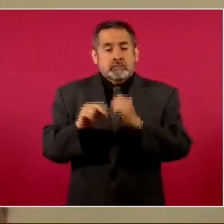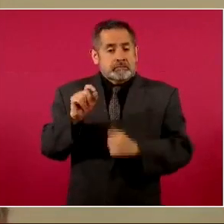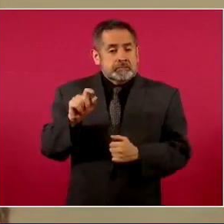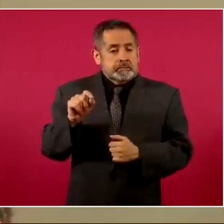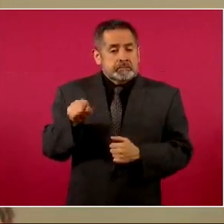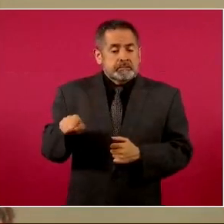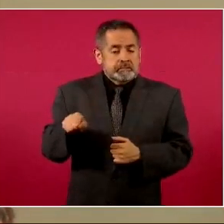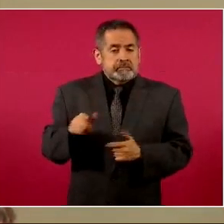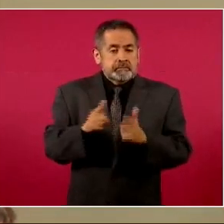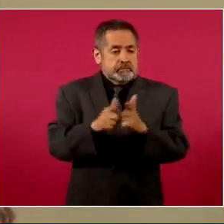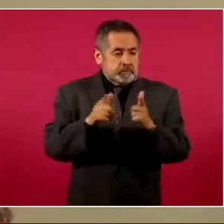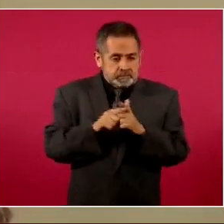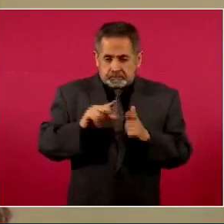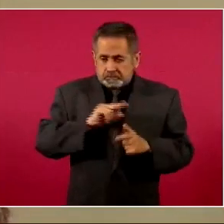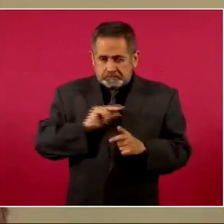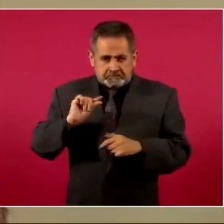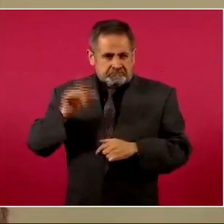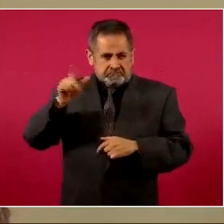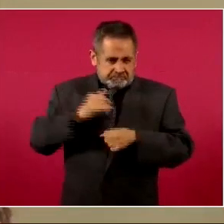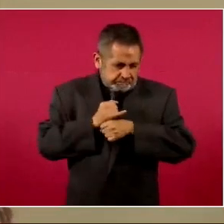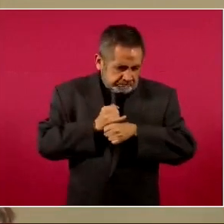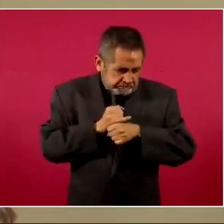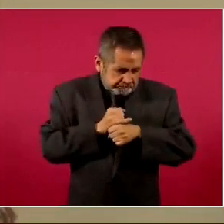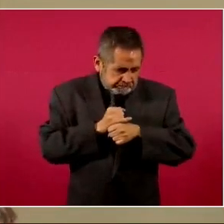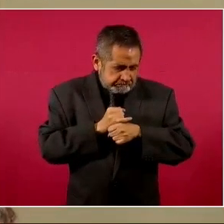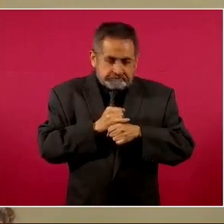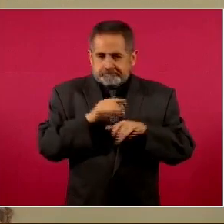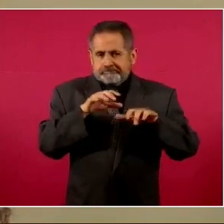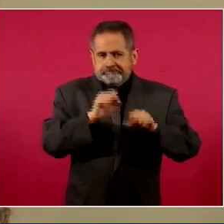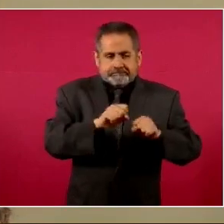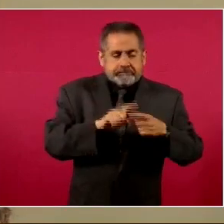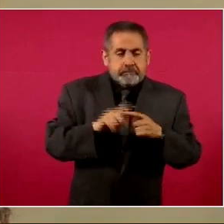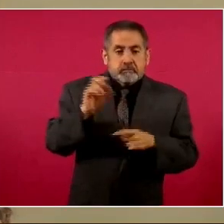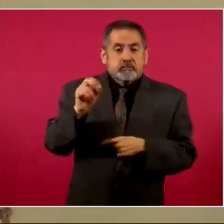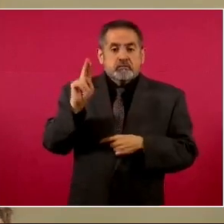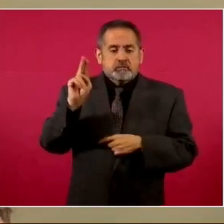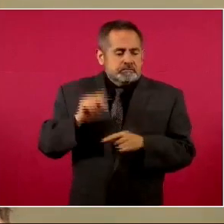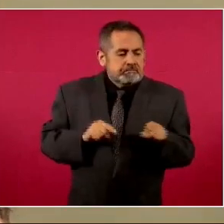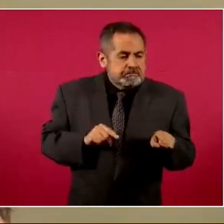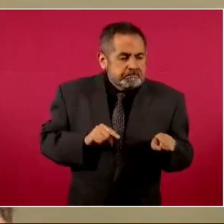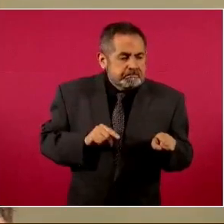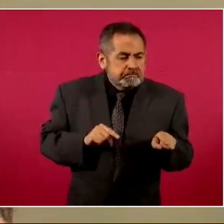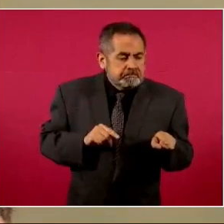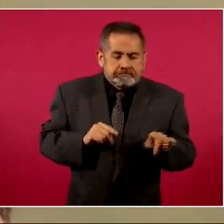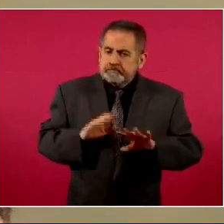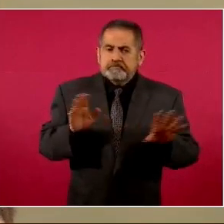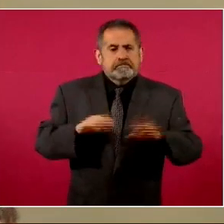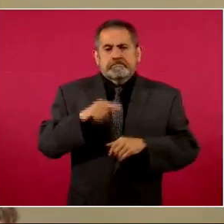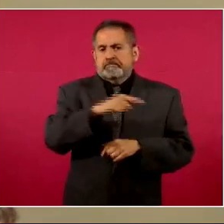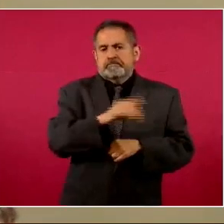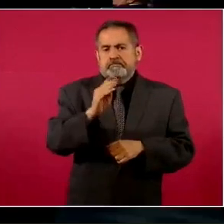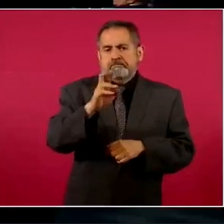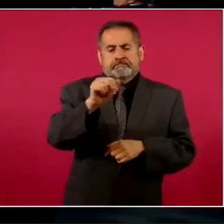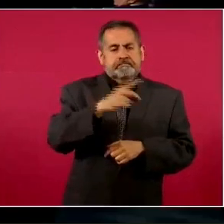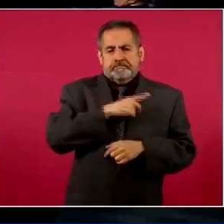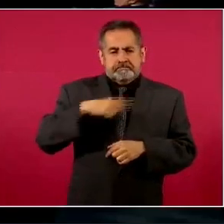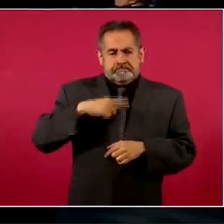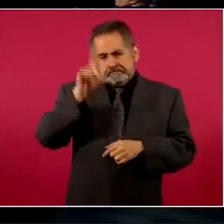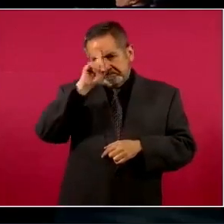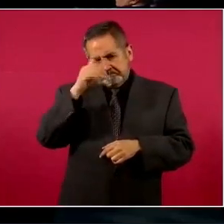el Grupo Especializado de Detenciones Arbitrarias de la ONU hizo la recomendación de que Brenda Quevedo debía de ser